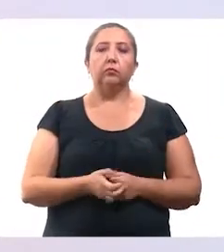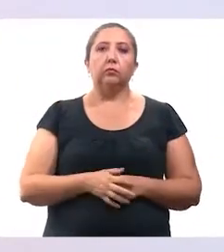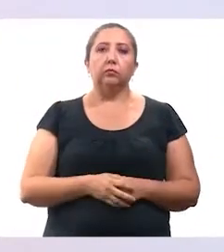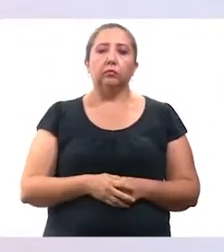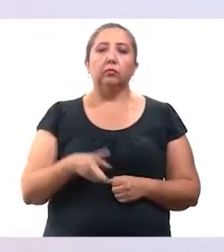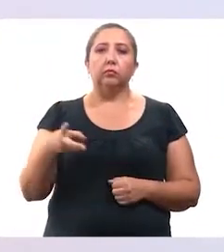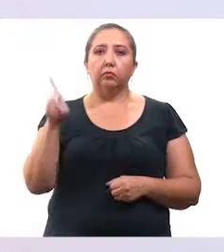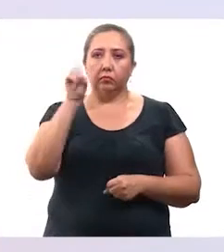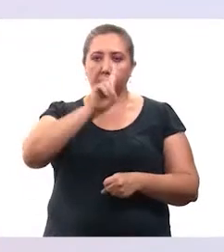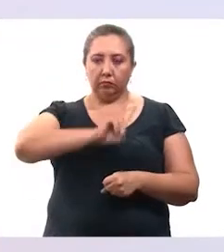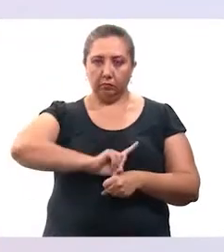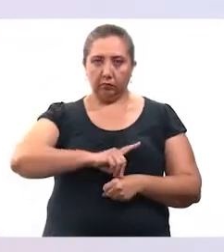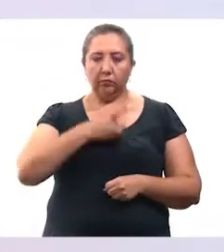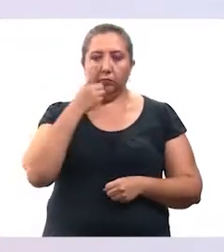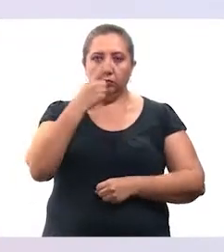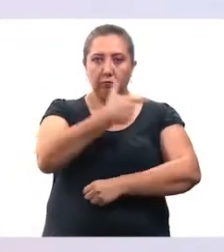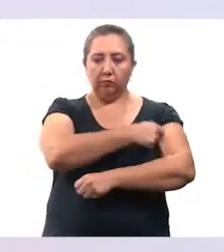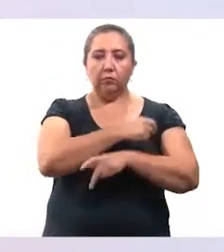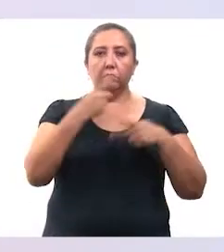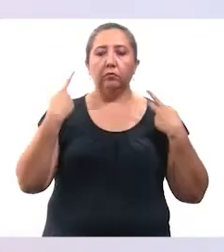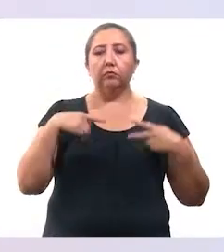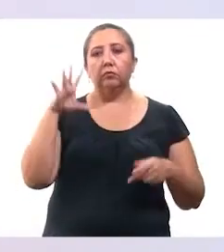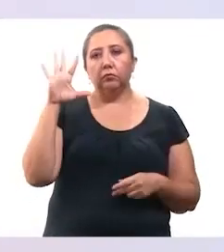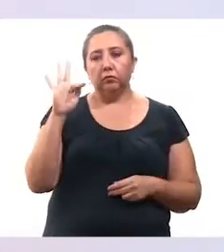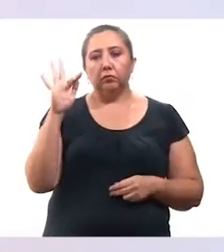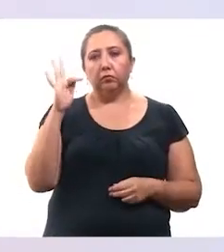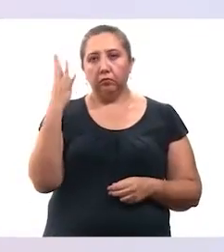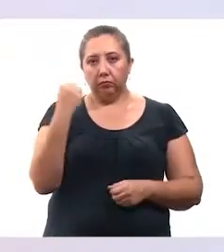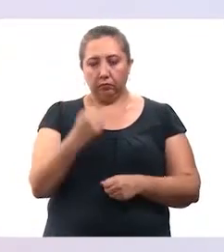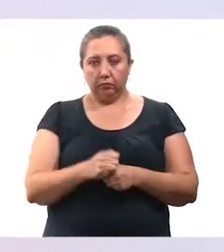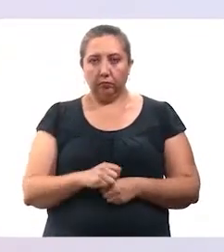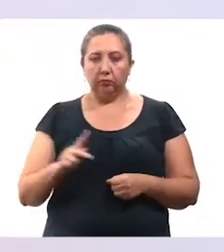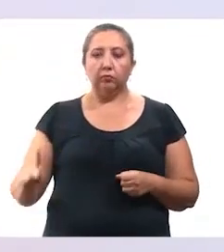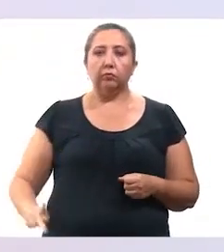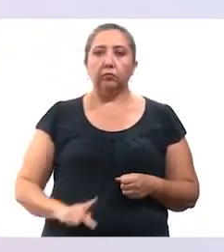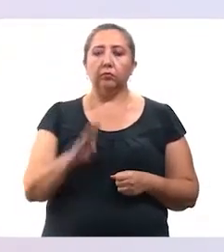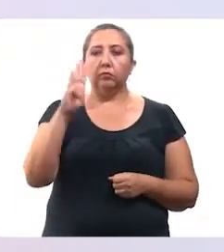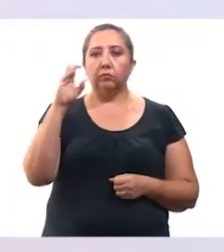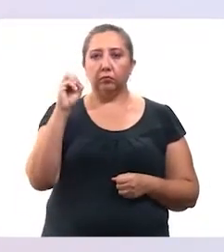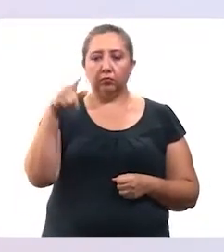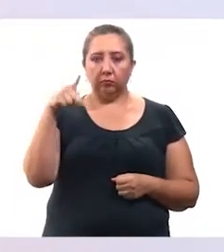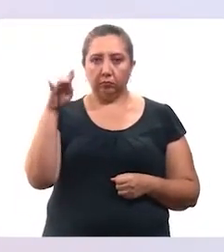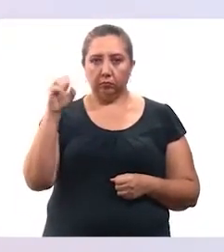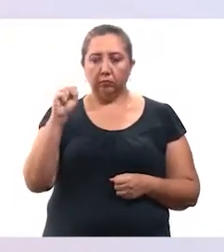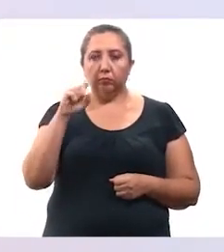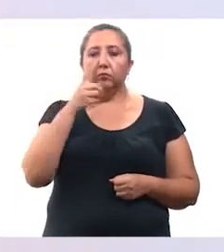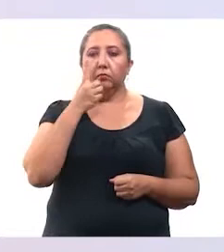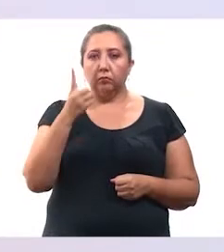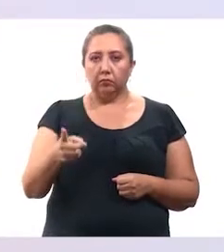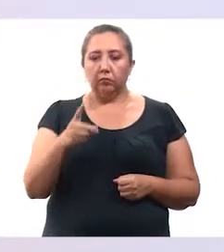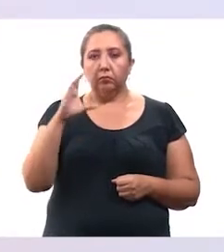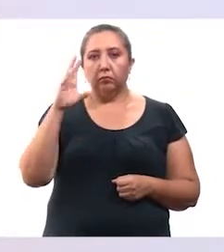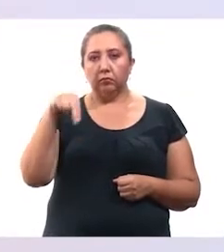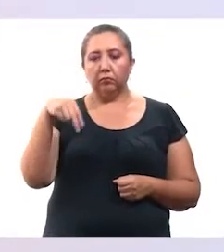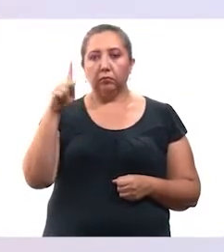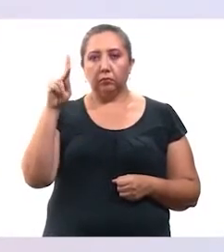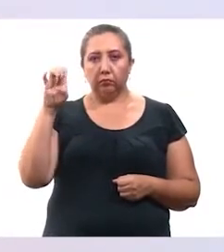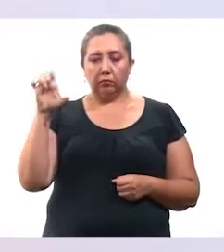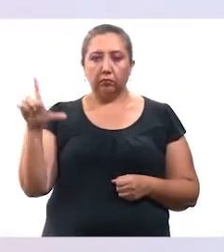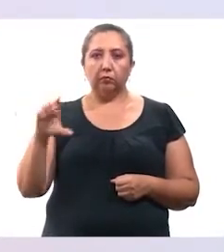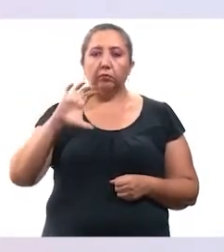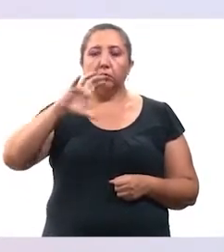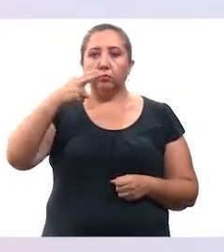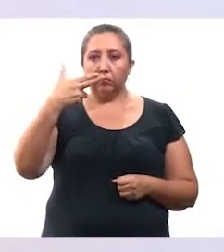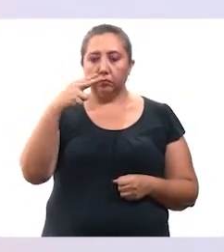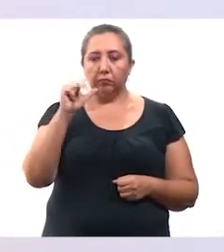etel uku. Bechlan, kajuzabal, ti shibo etel korelo, ian 50 tak 59 javo, tumek tan kajilo, kintanaro, mayapán,